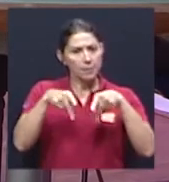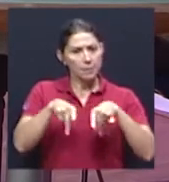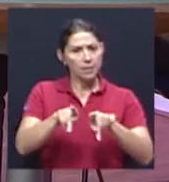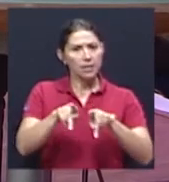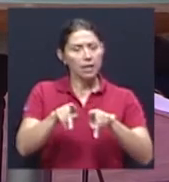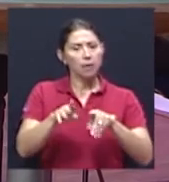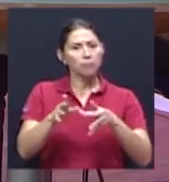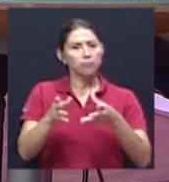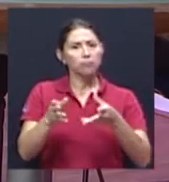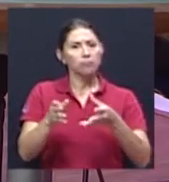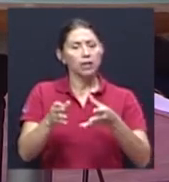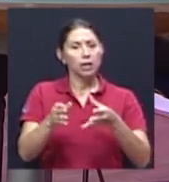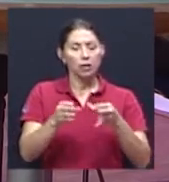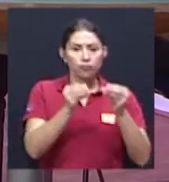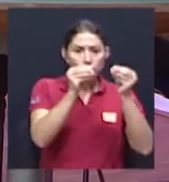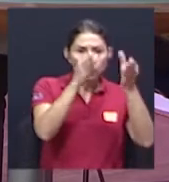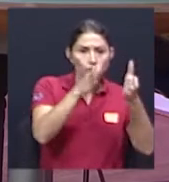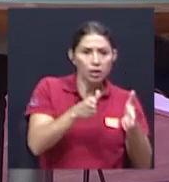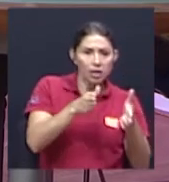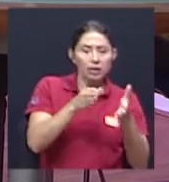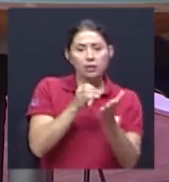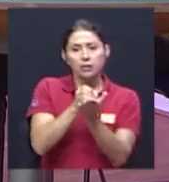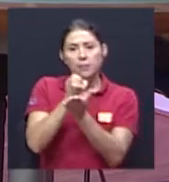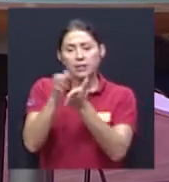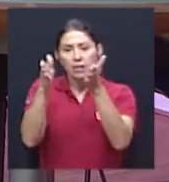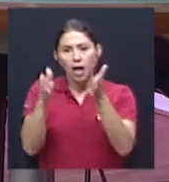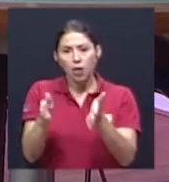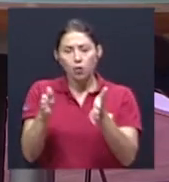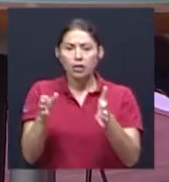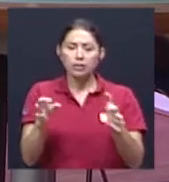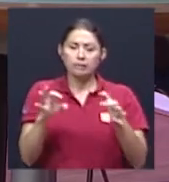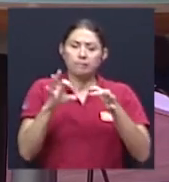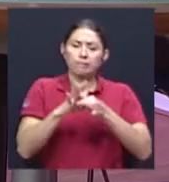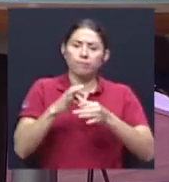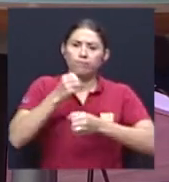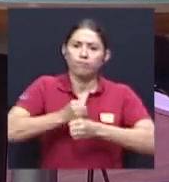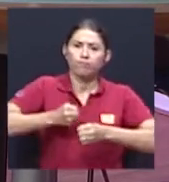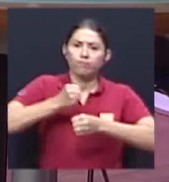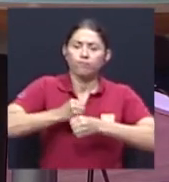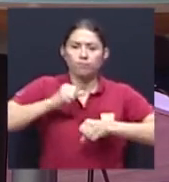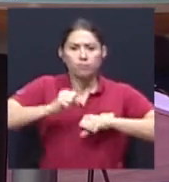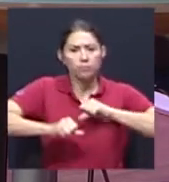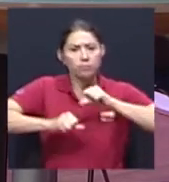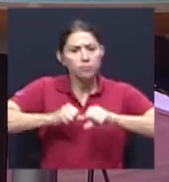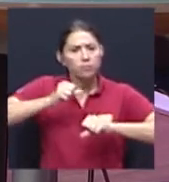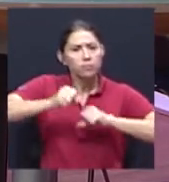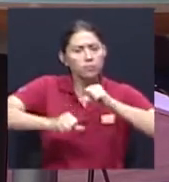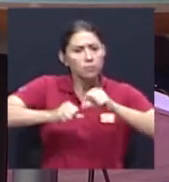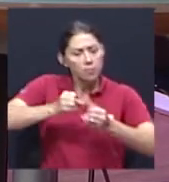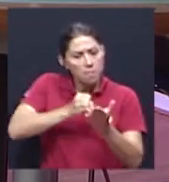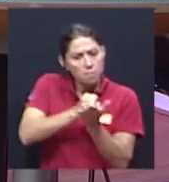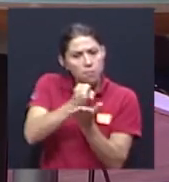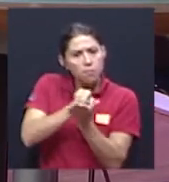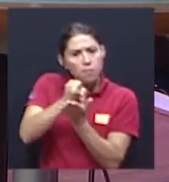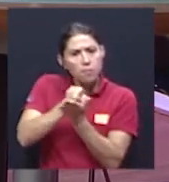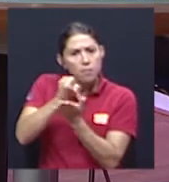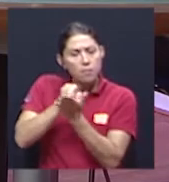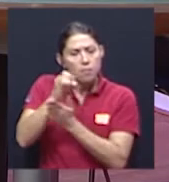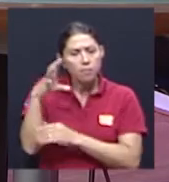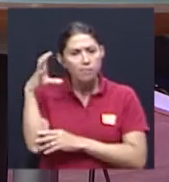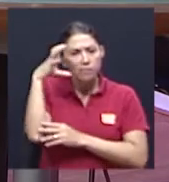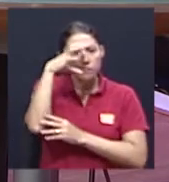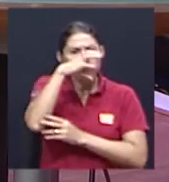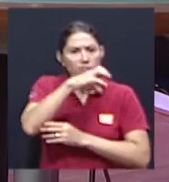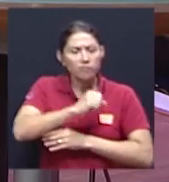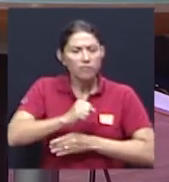esfuerzos de los docentes y de los investigadores, sobre todo en el campo de investigación, para poder analizar toda esta dinámica, digamos, de